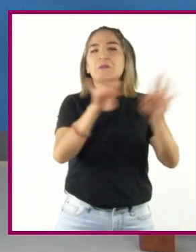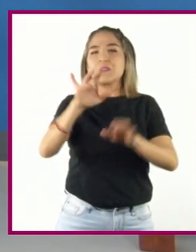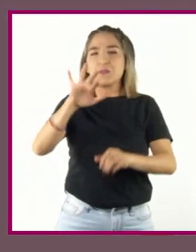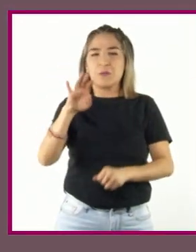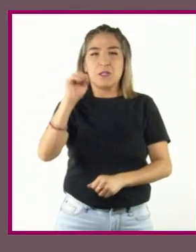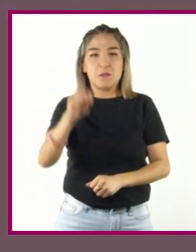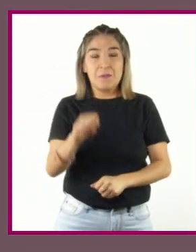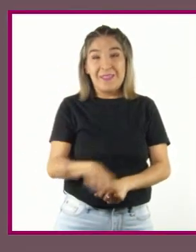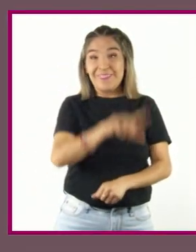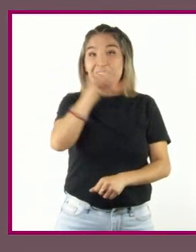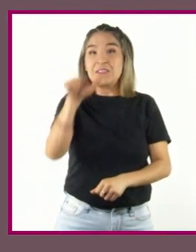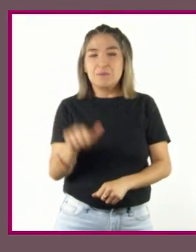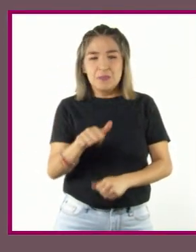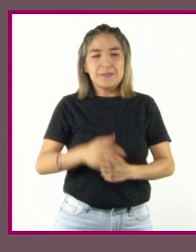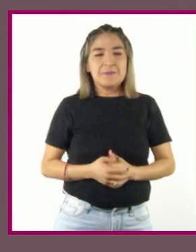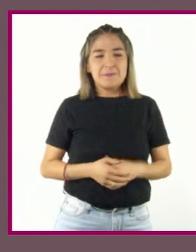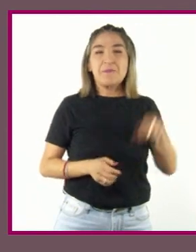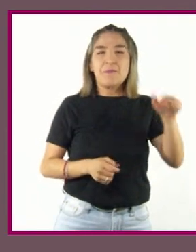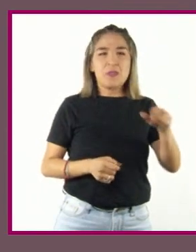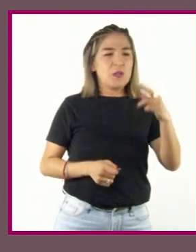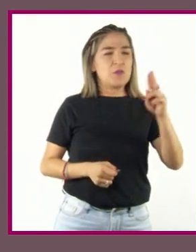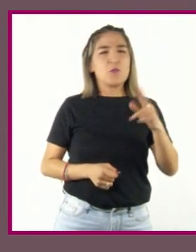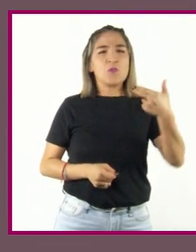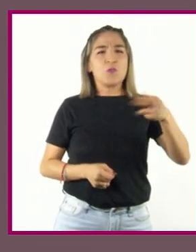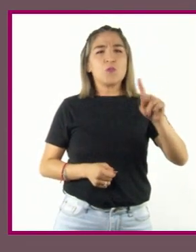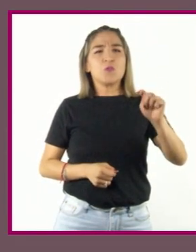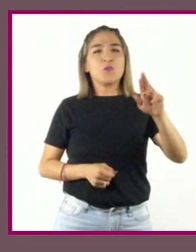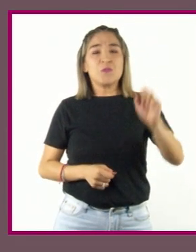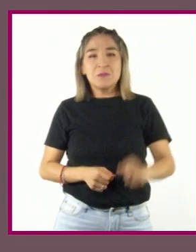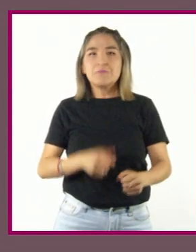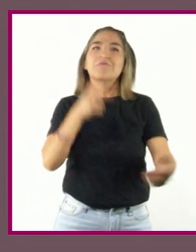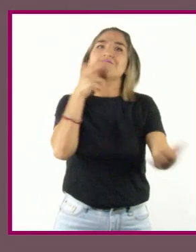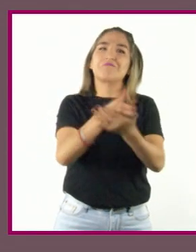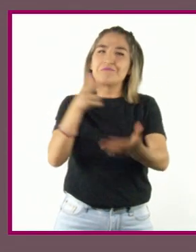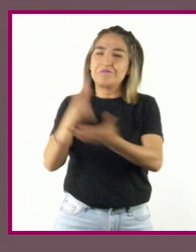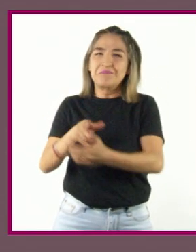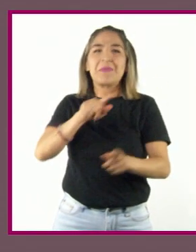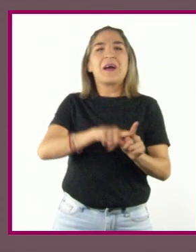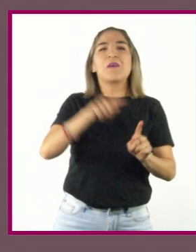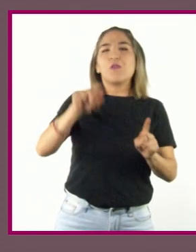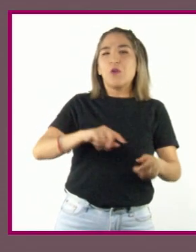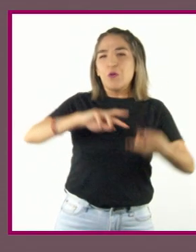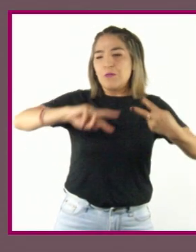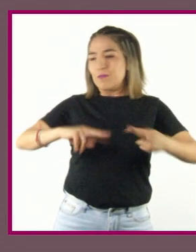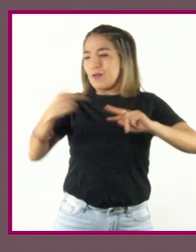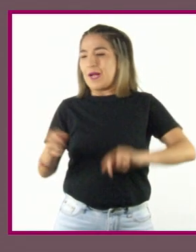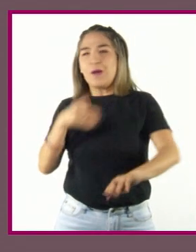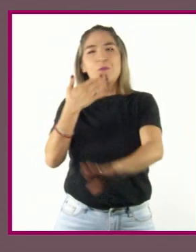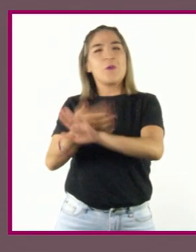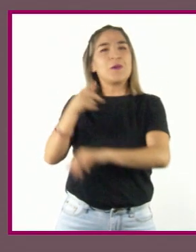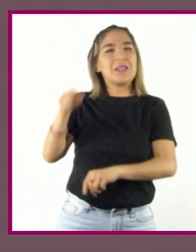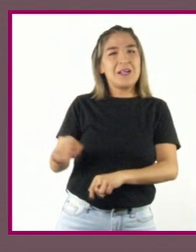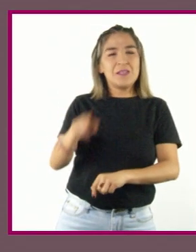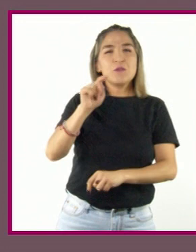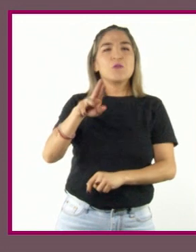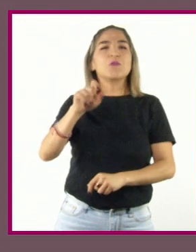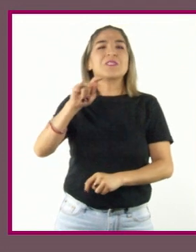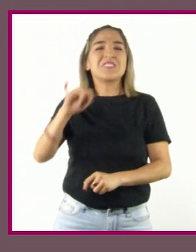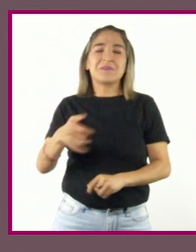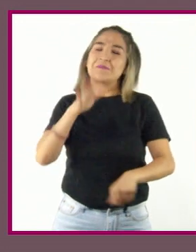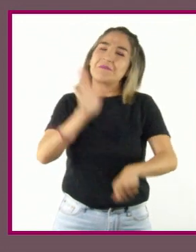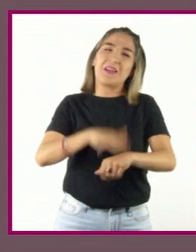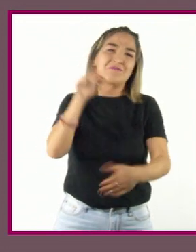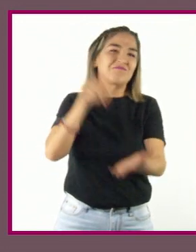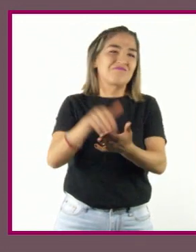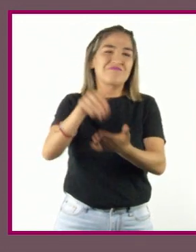Acto seguido, los Hutus encabezaron la masacre de más de 100 mil Tutsis, ocasionando la migración de decenas de miles más.